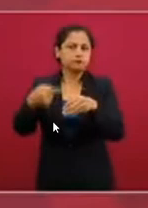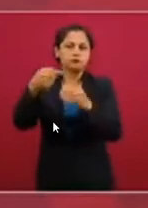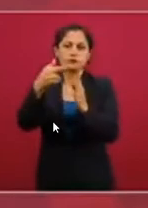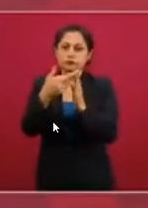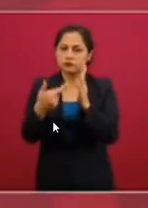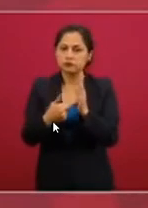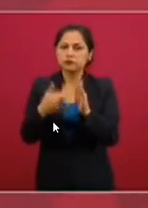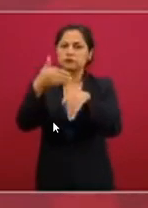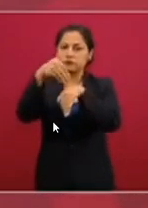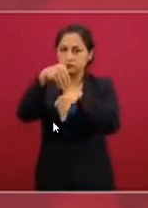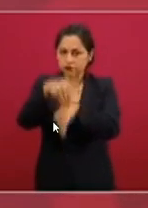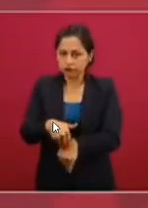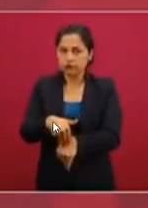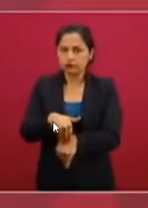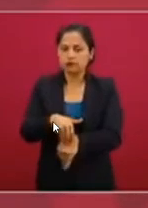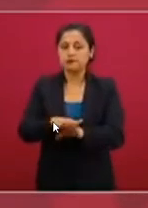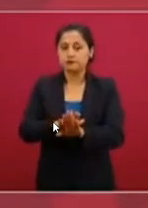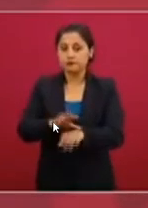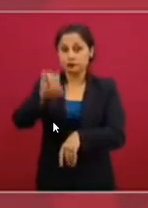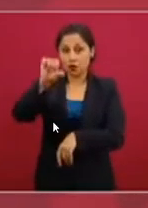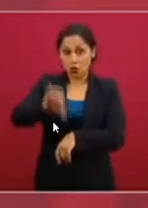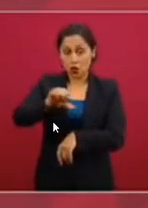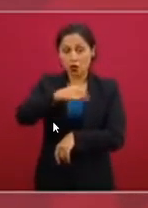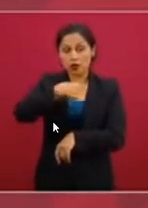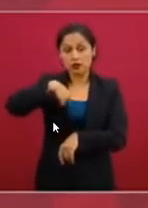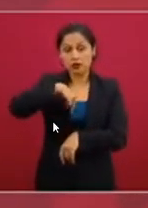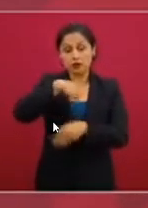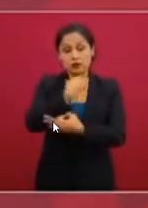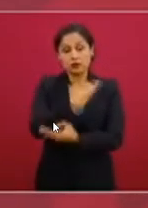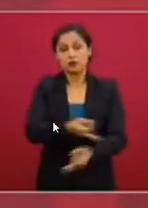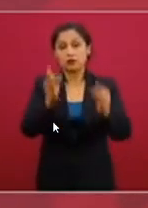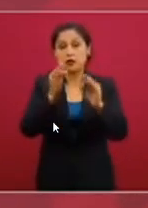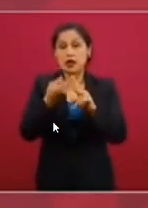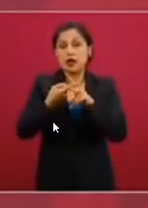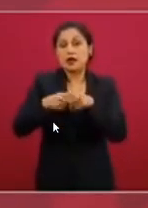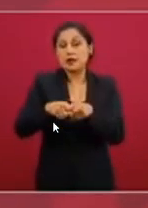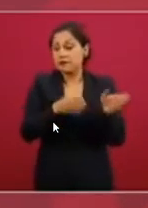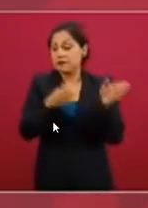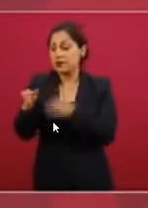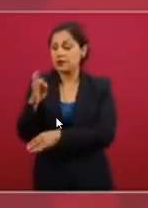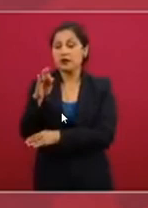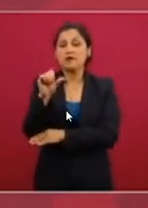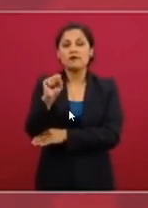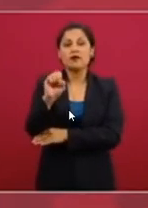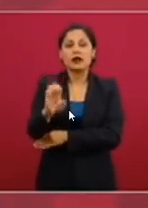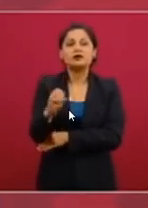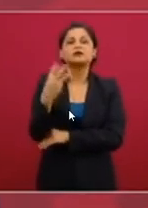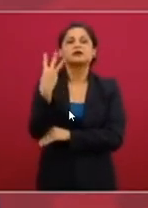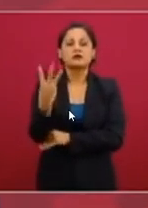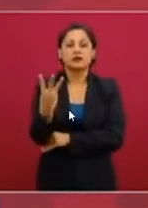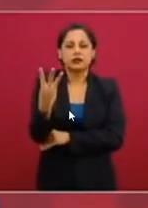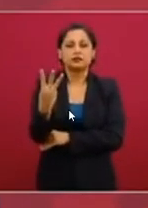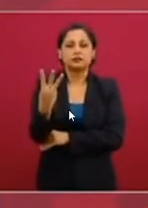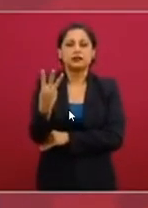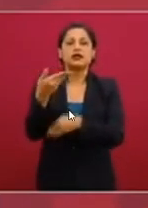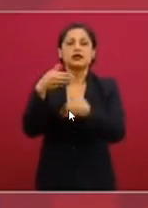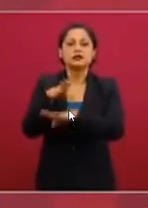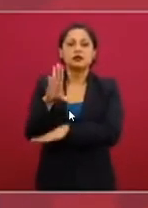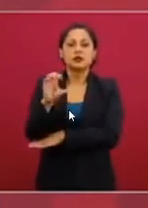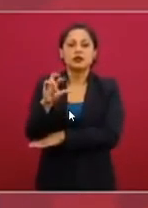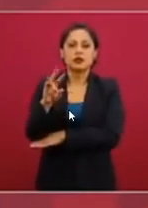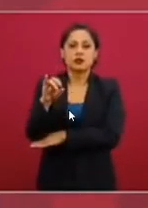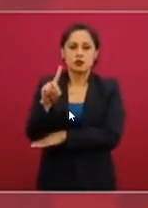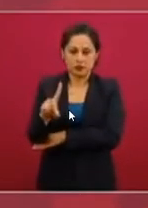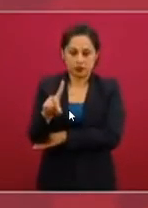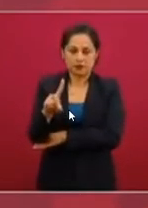dar por iniciada la fase 3, la fase 3 de la epidemia de COVID, recordando que estamos en